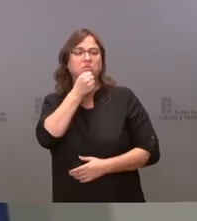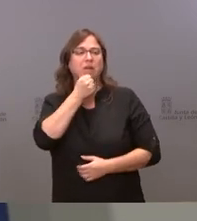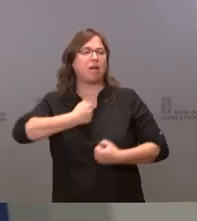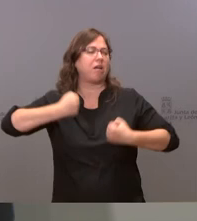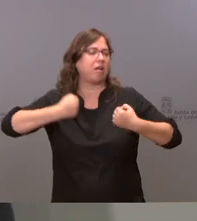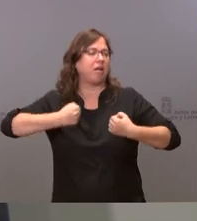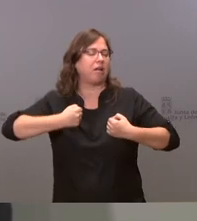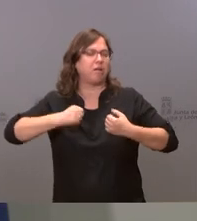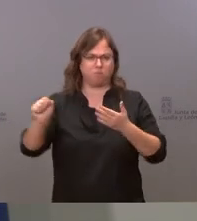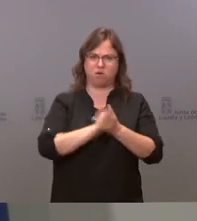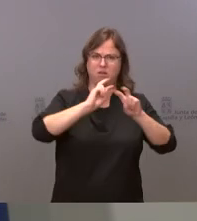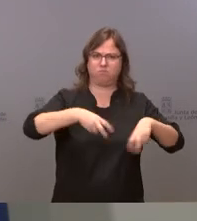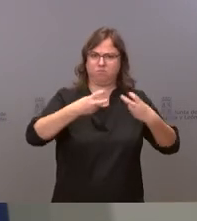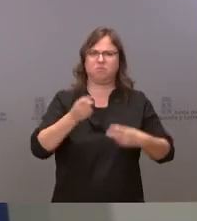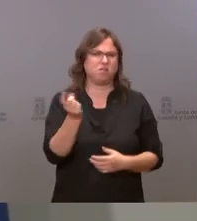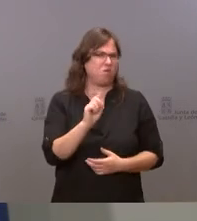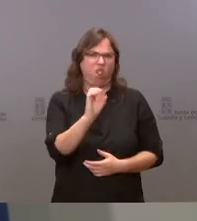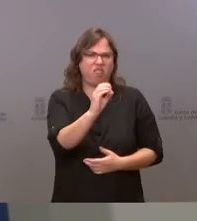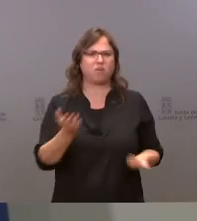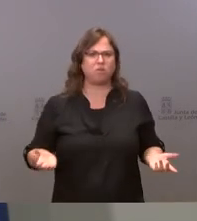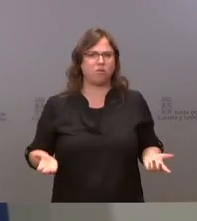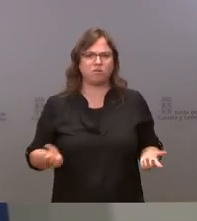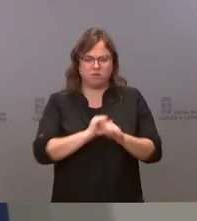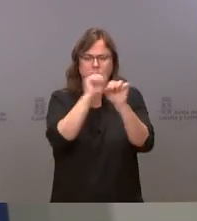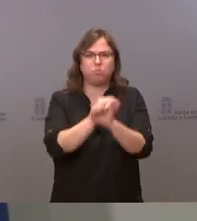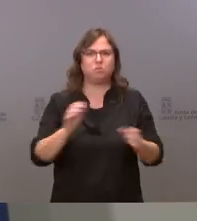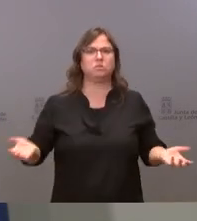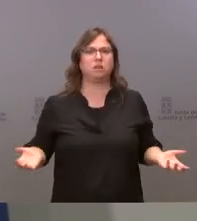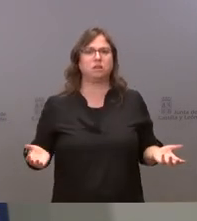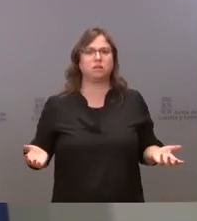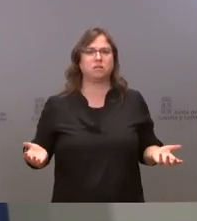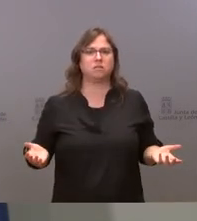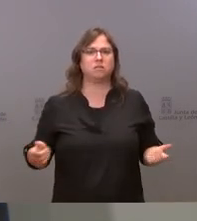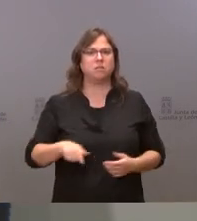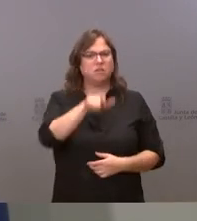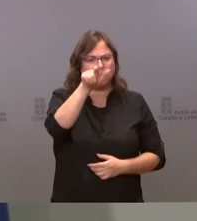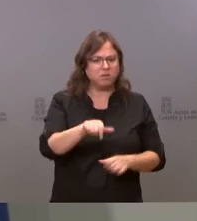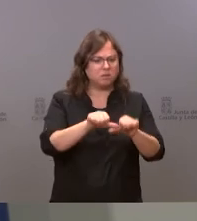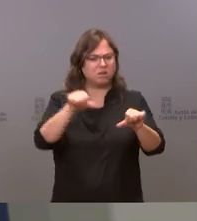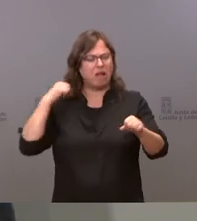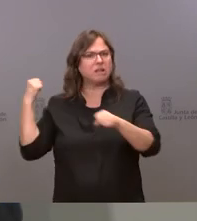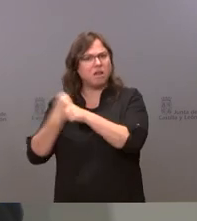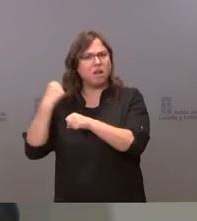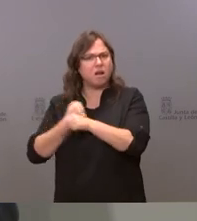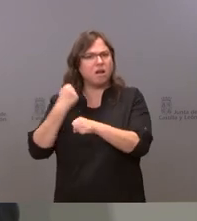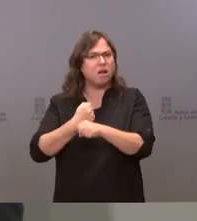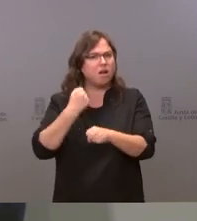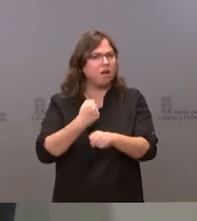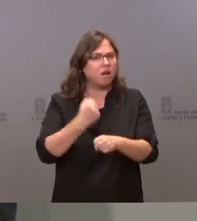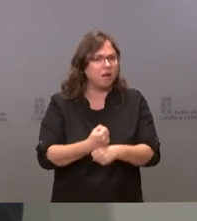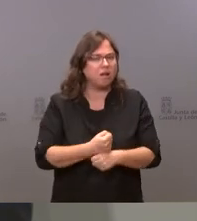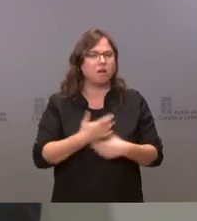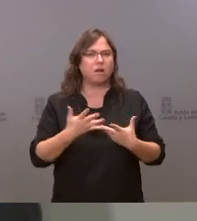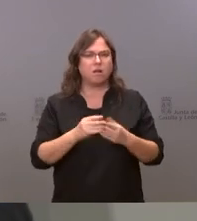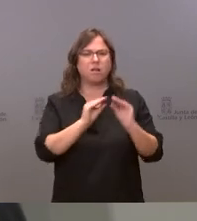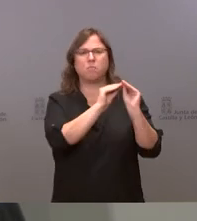oiga es que nosotros no podemos empezar desde cero porque es que es imposible la gente ha estado trabajando que hemos estado trabajando diseñando las